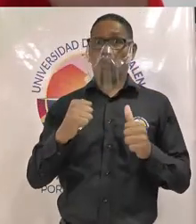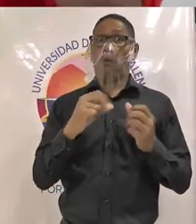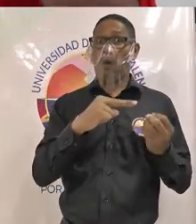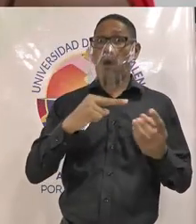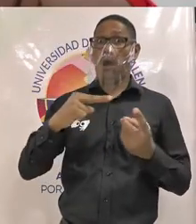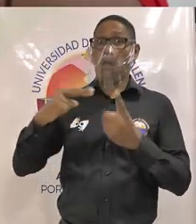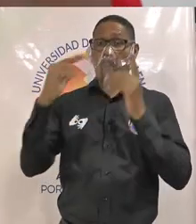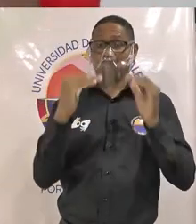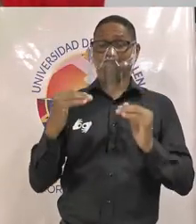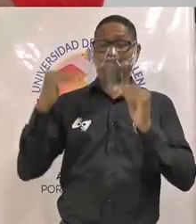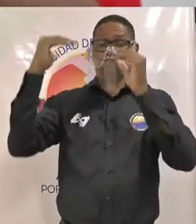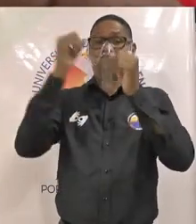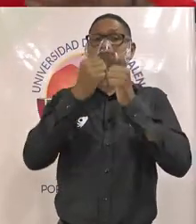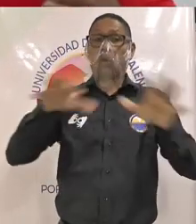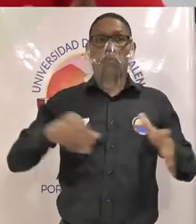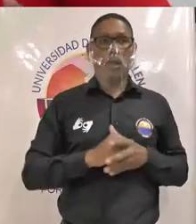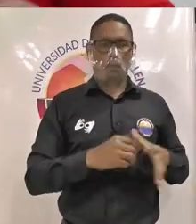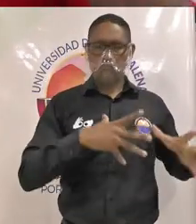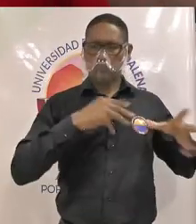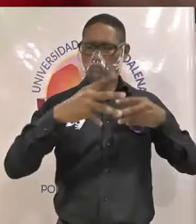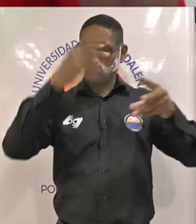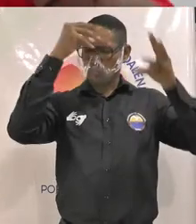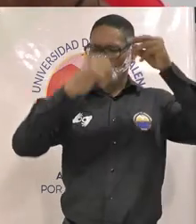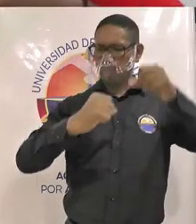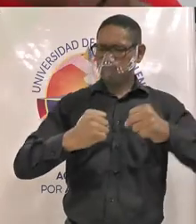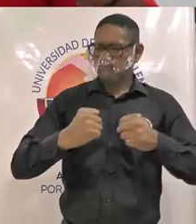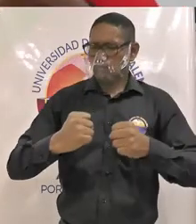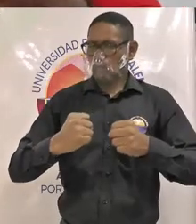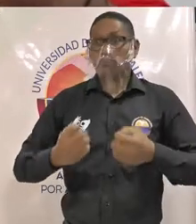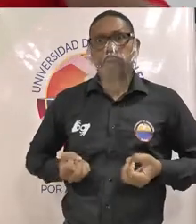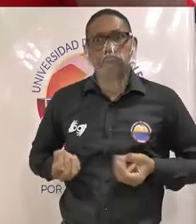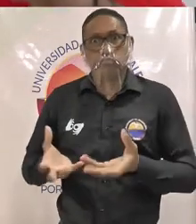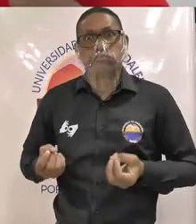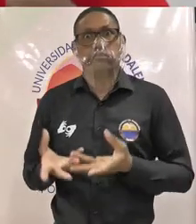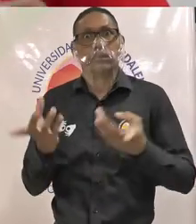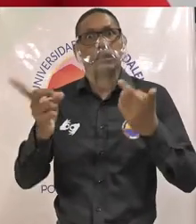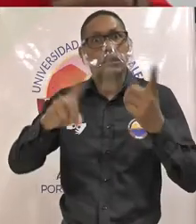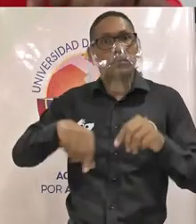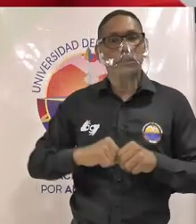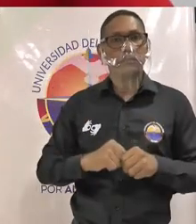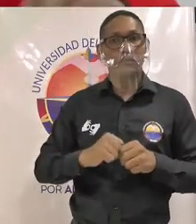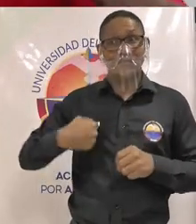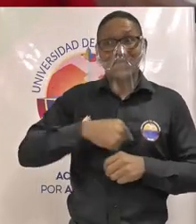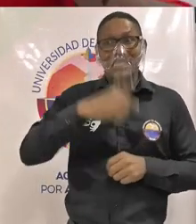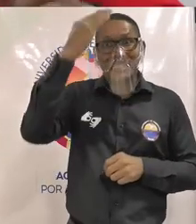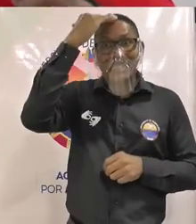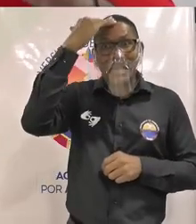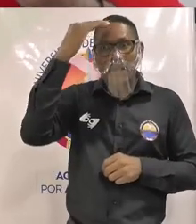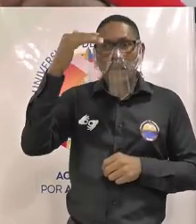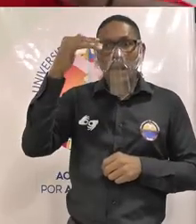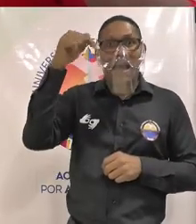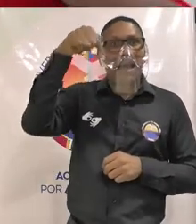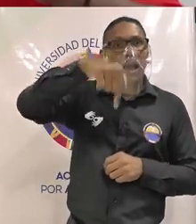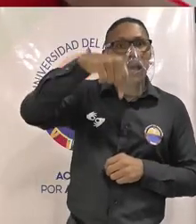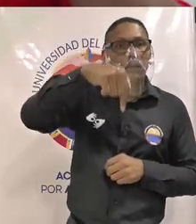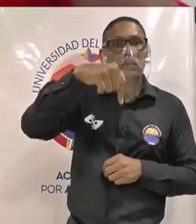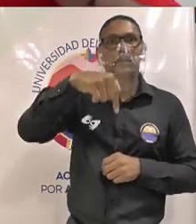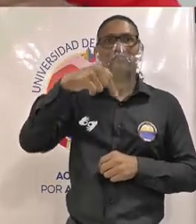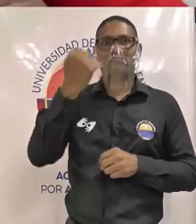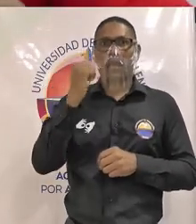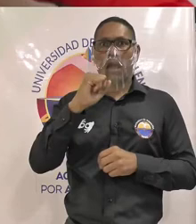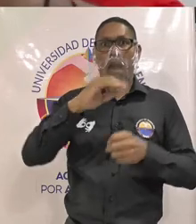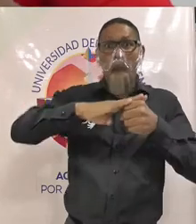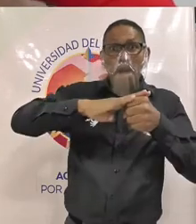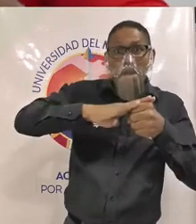devolverle parte de esta propuesta va enlazada en que sabemos que el índice de educación en el